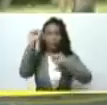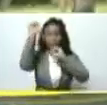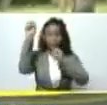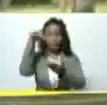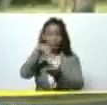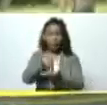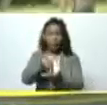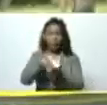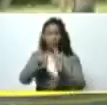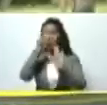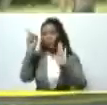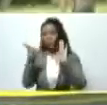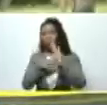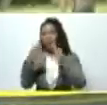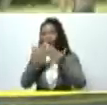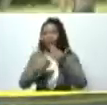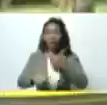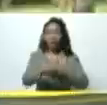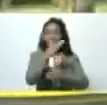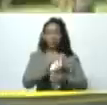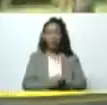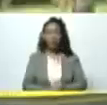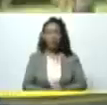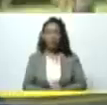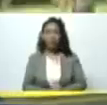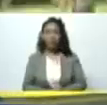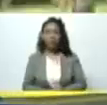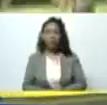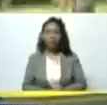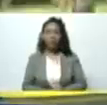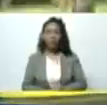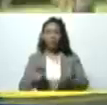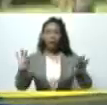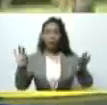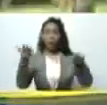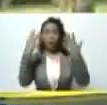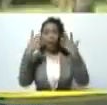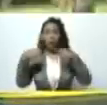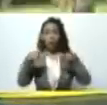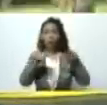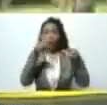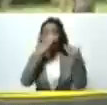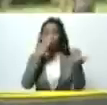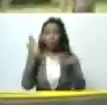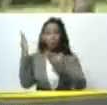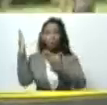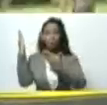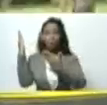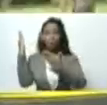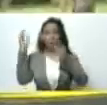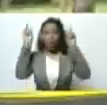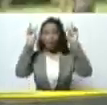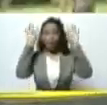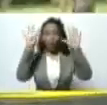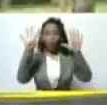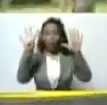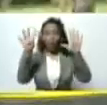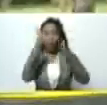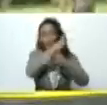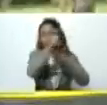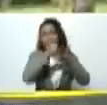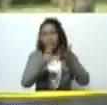enteros y avanzando y en noveno lugar de los nueve vértices